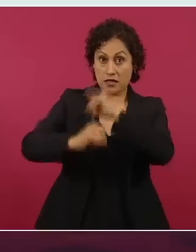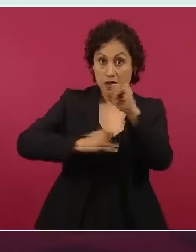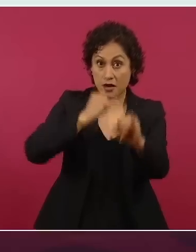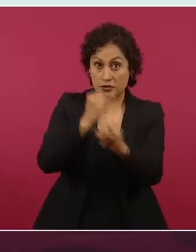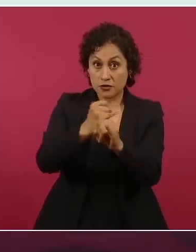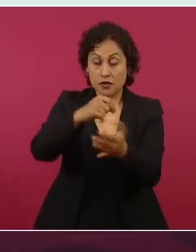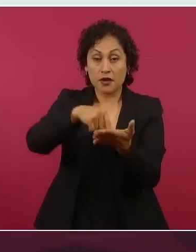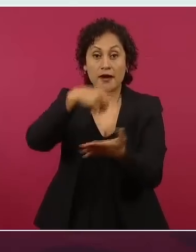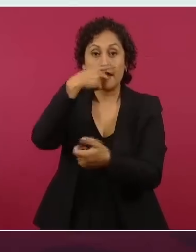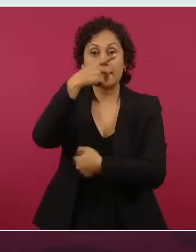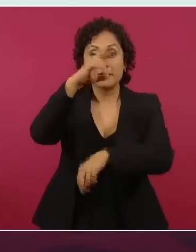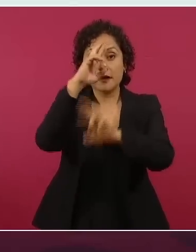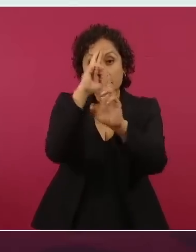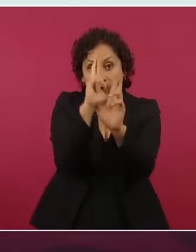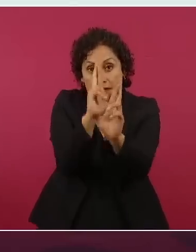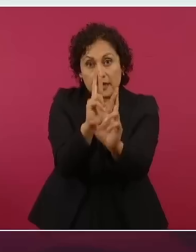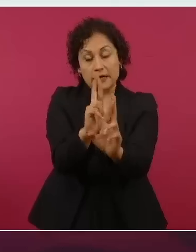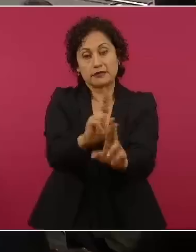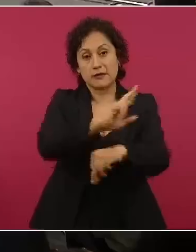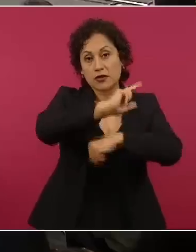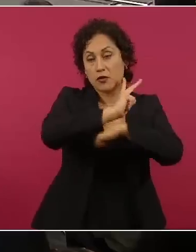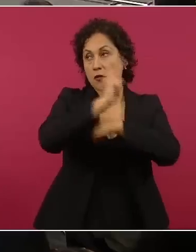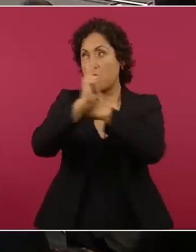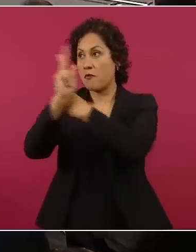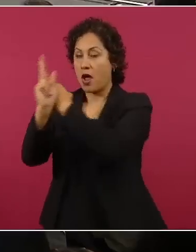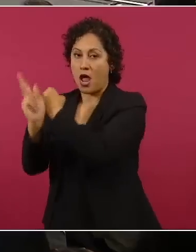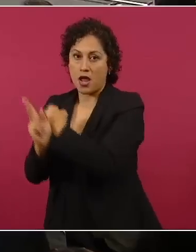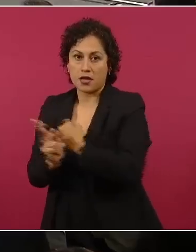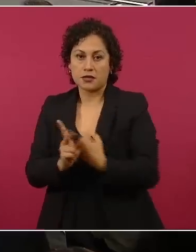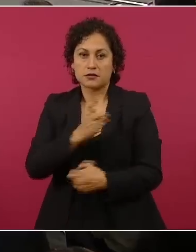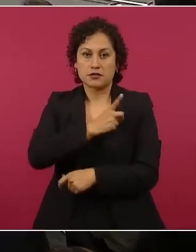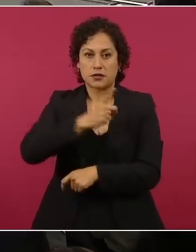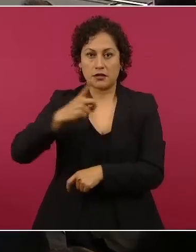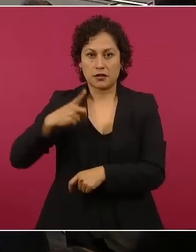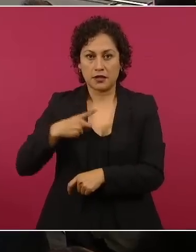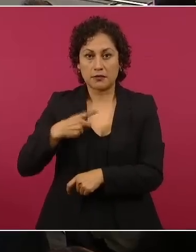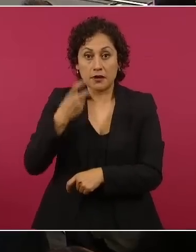prevalecer entre Estados libres y soberanos.